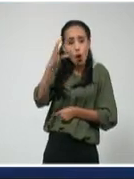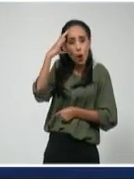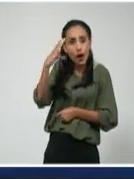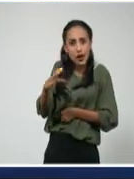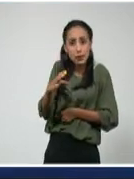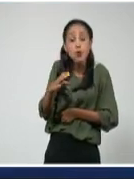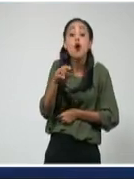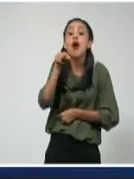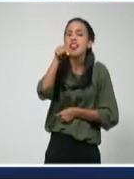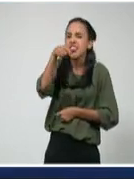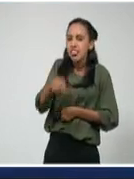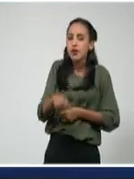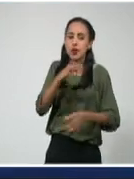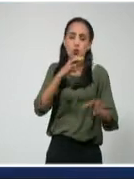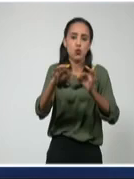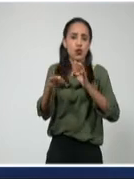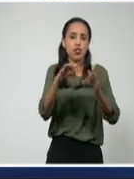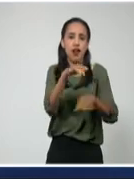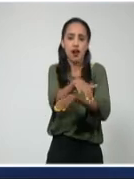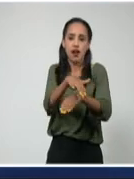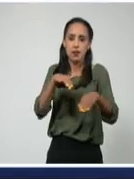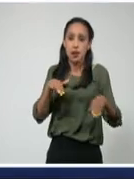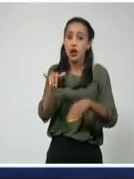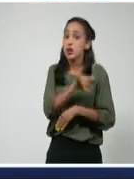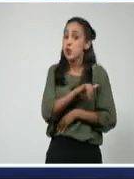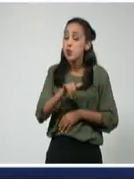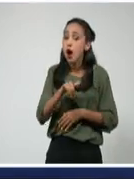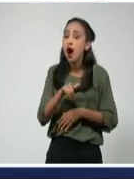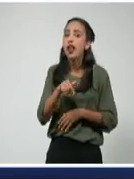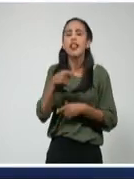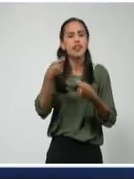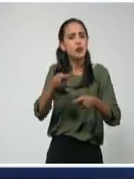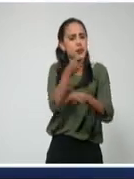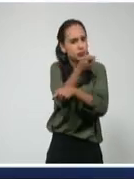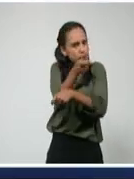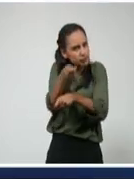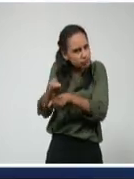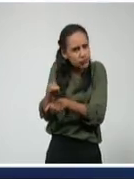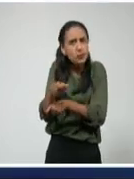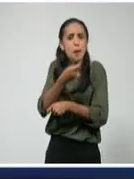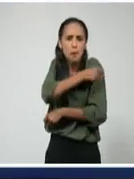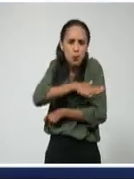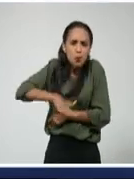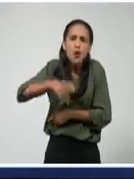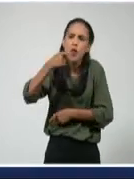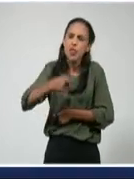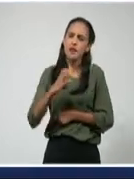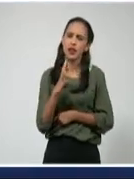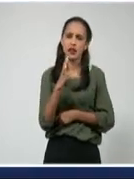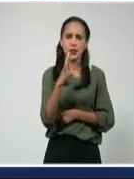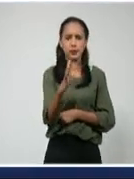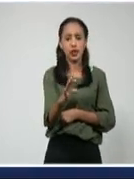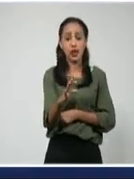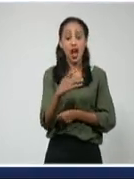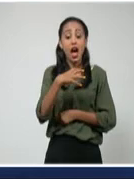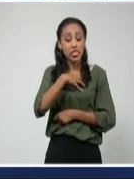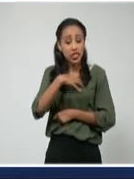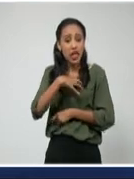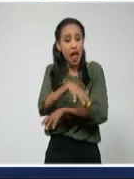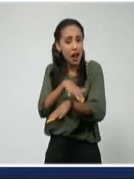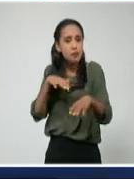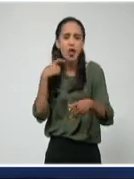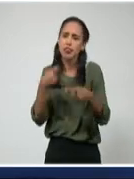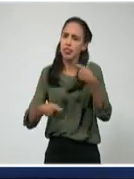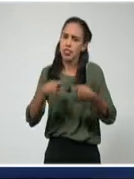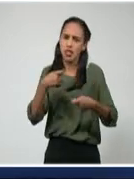protección y cuidado de los animales y contribuirá a concientizar a la población en el respeto y la tenencia responsable de los mismos.